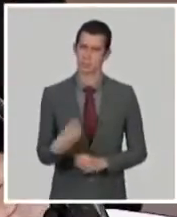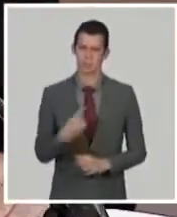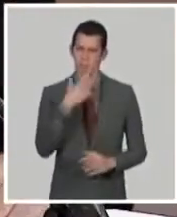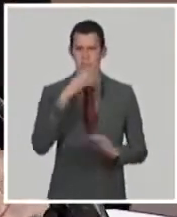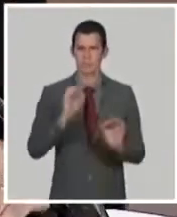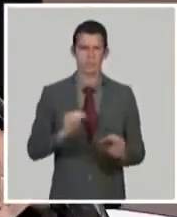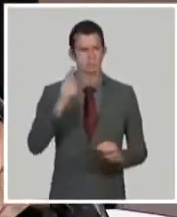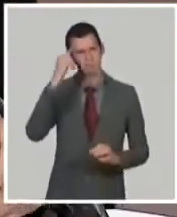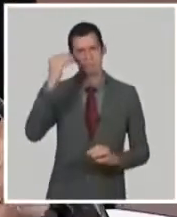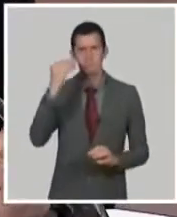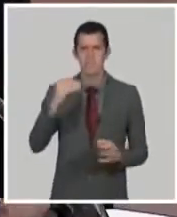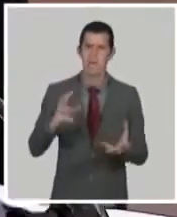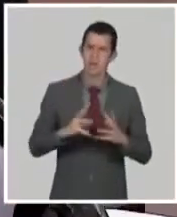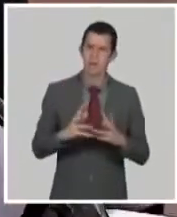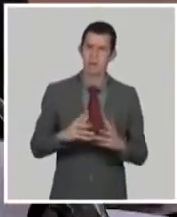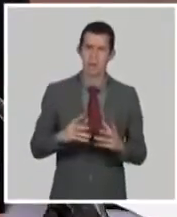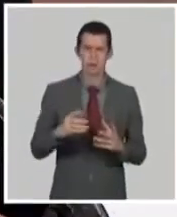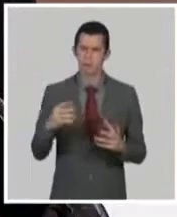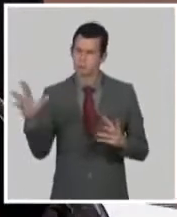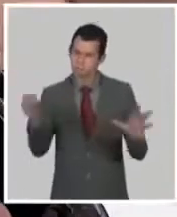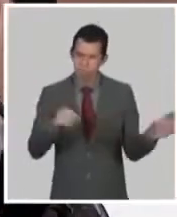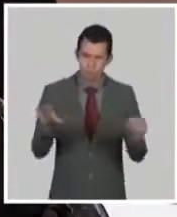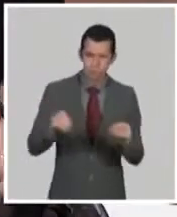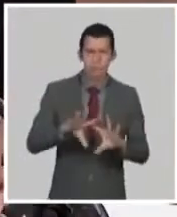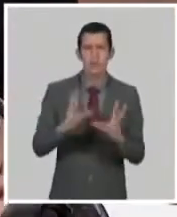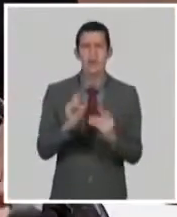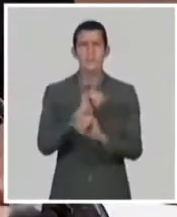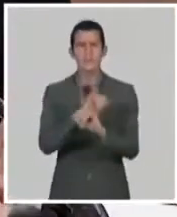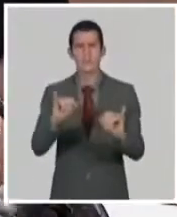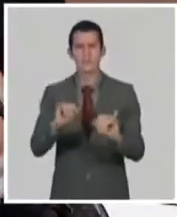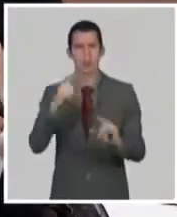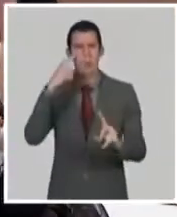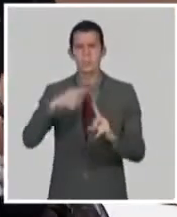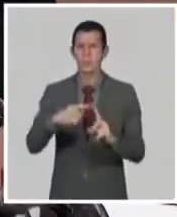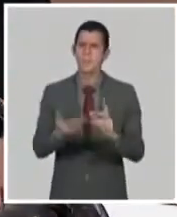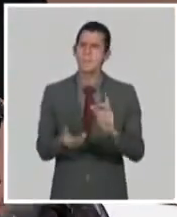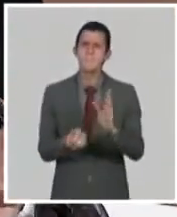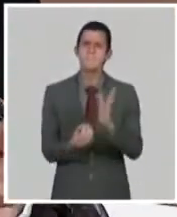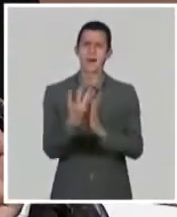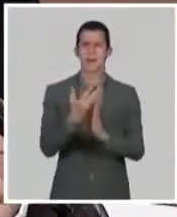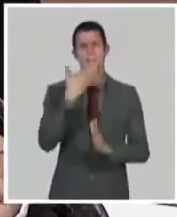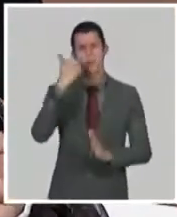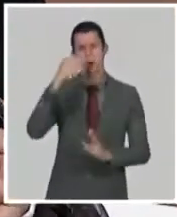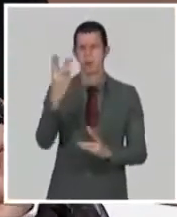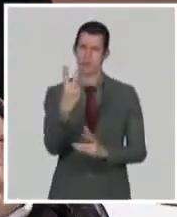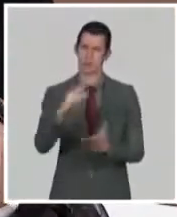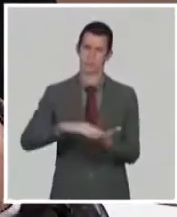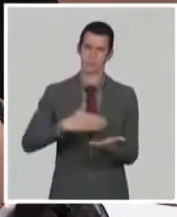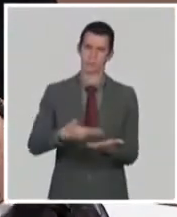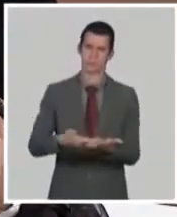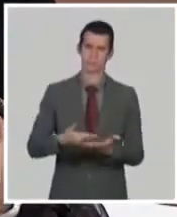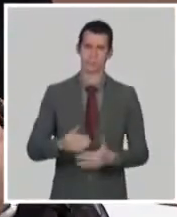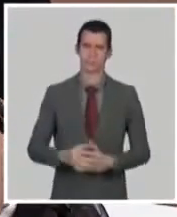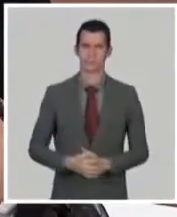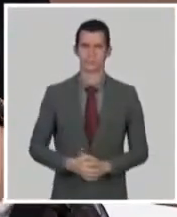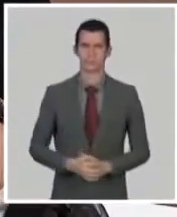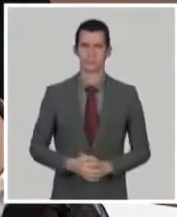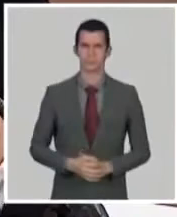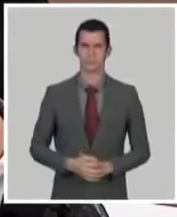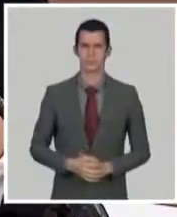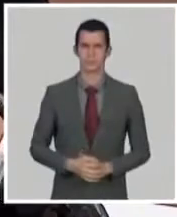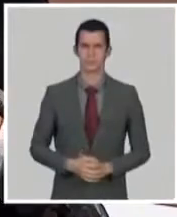información rápidamente. Entonces, este estudio clínico MAMVISA que se realiza en el Centro Nacional de Toxicología aquí en La Habana,